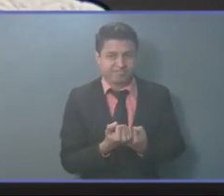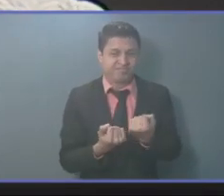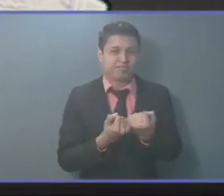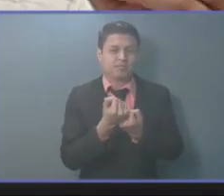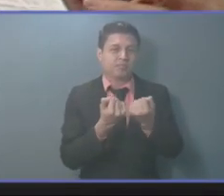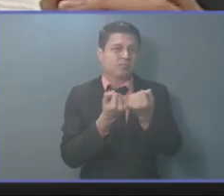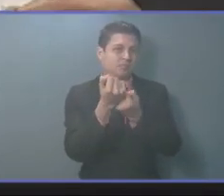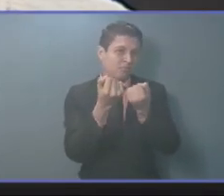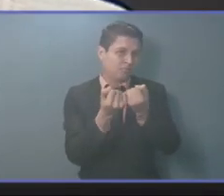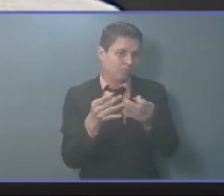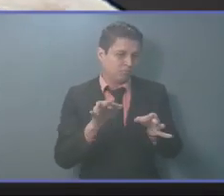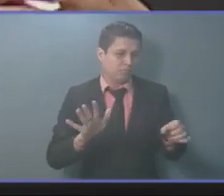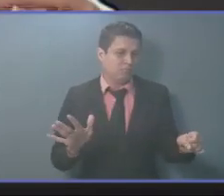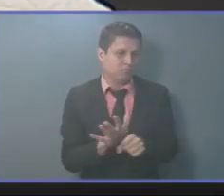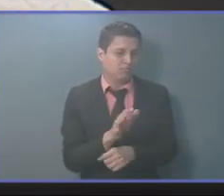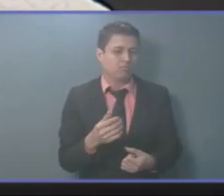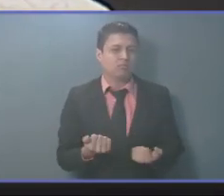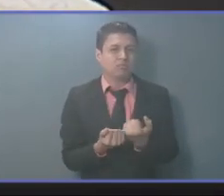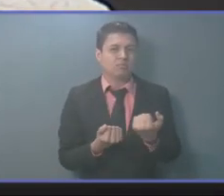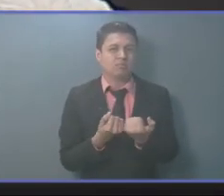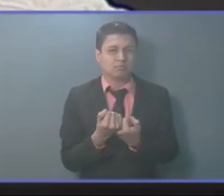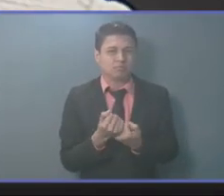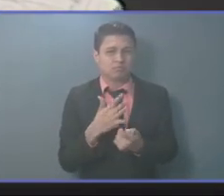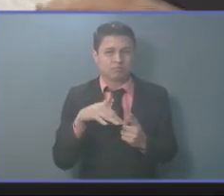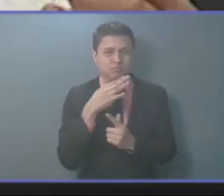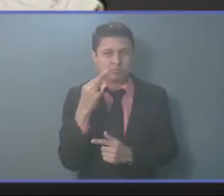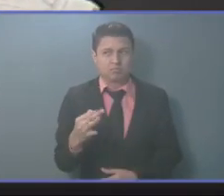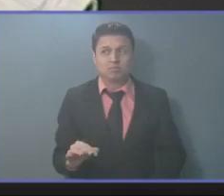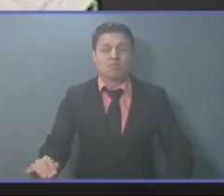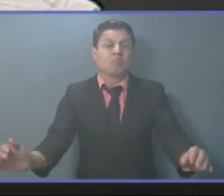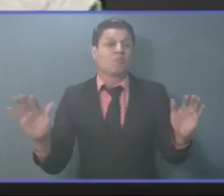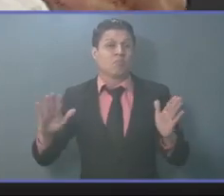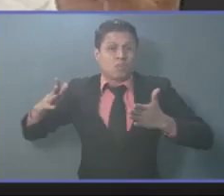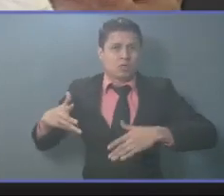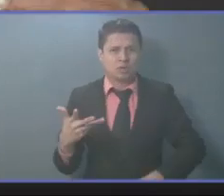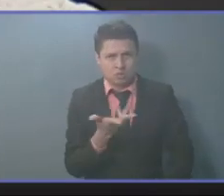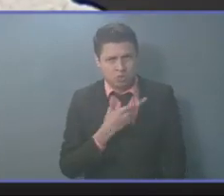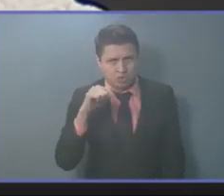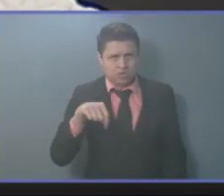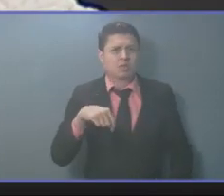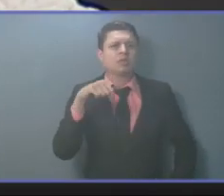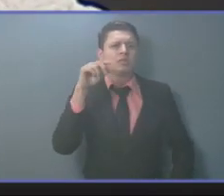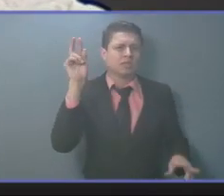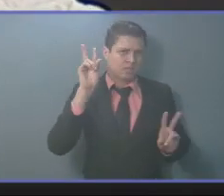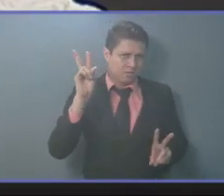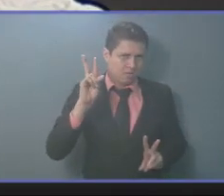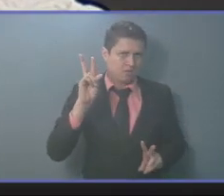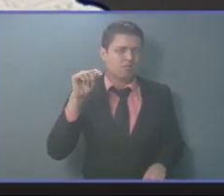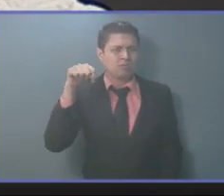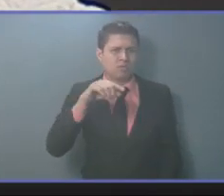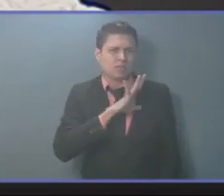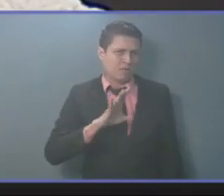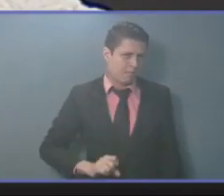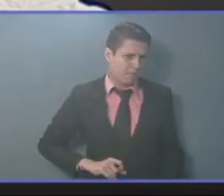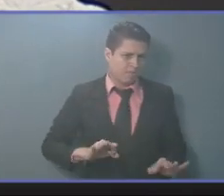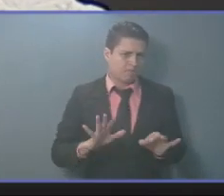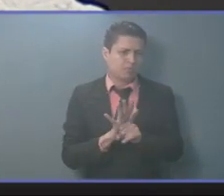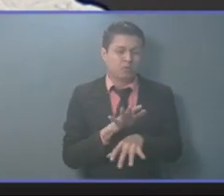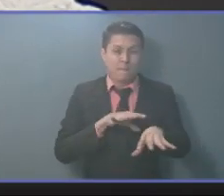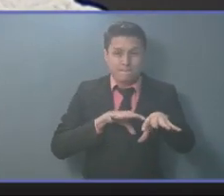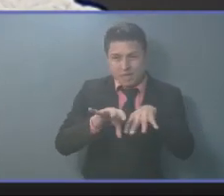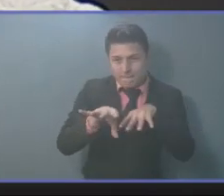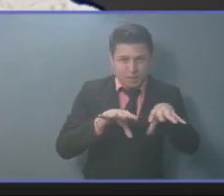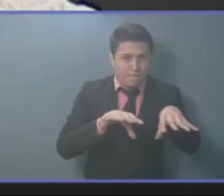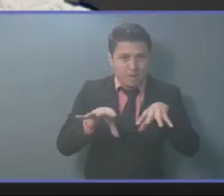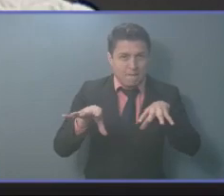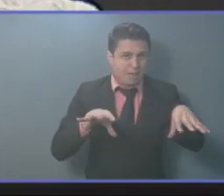complementarios y adicionales porque todos somos salvadoreños, mientras todos los departamentos